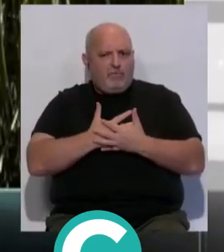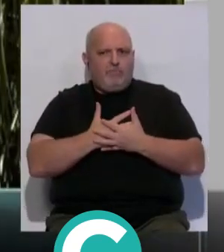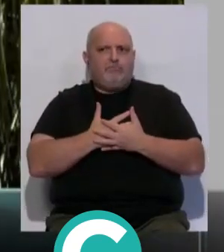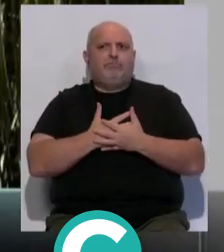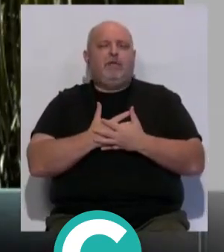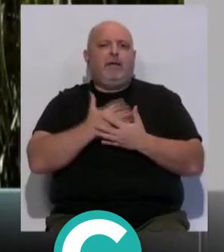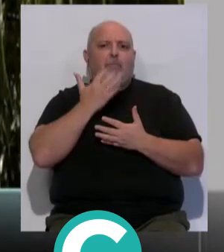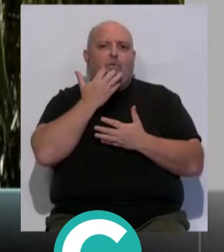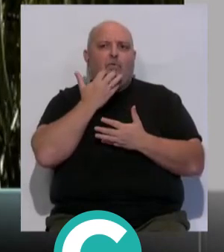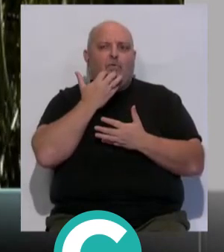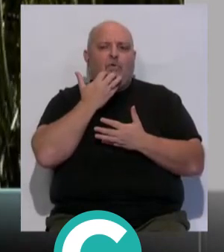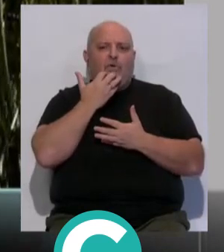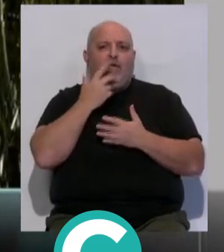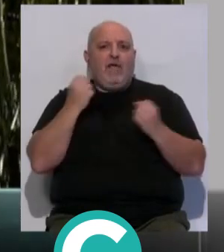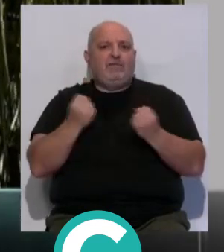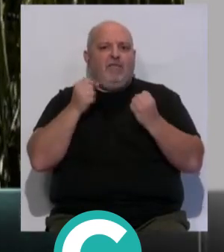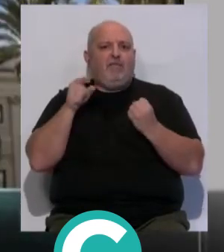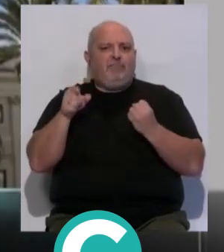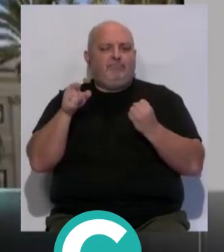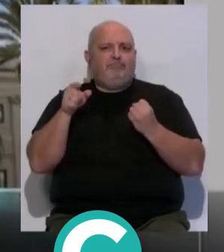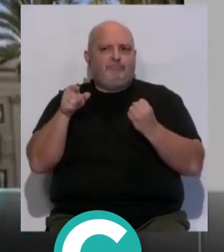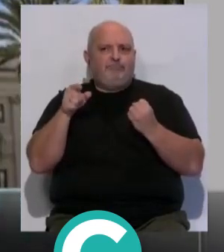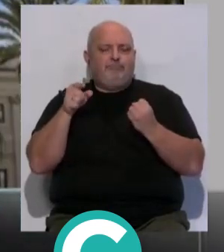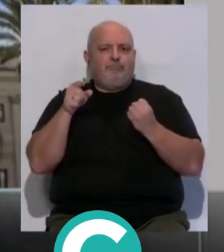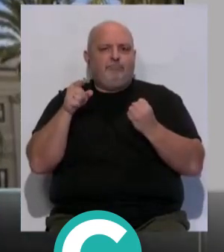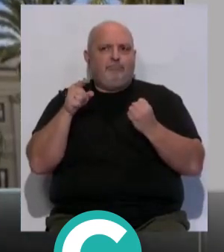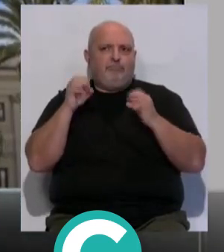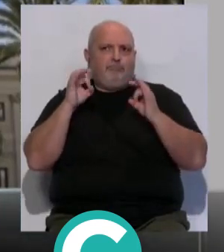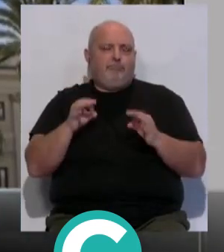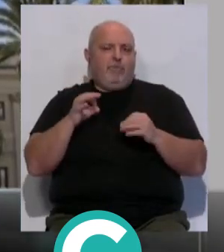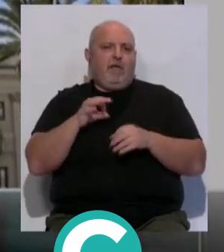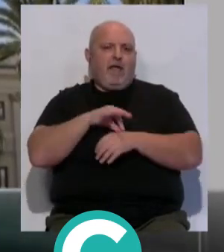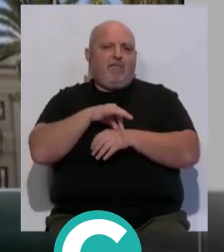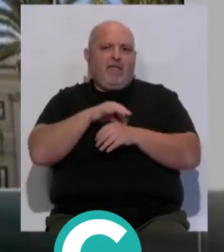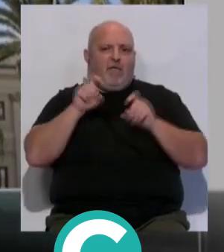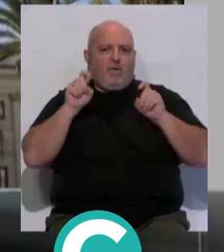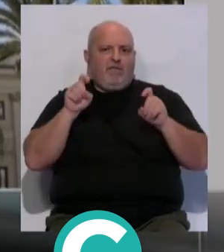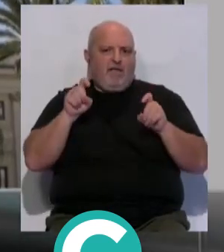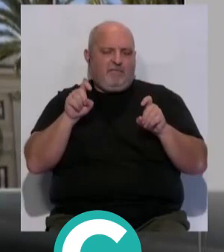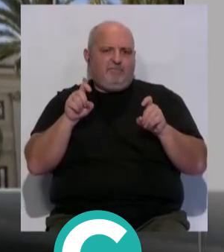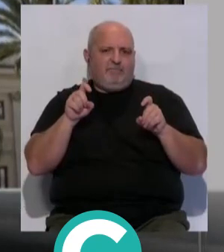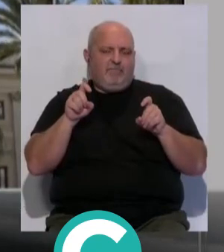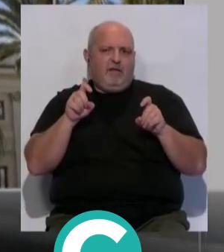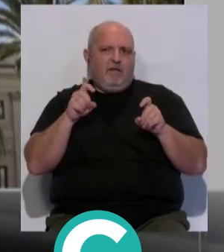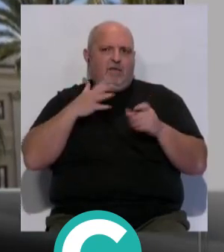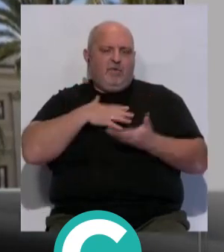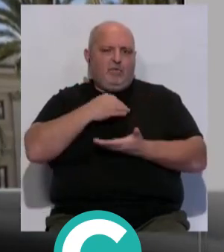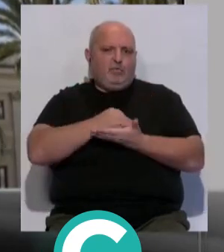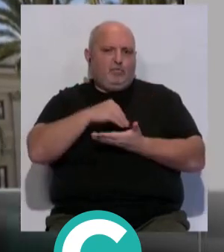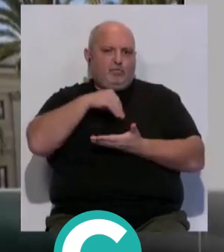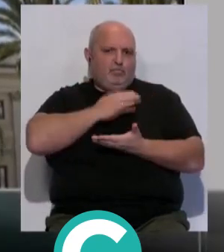es un ejemplo de que esta actividad se consolida dentro de la agenda educativa de nuestra ciudad